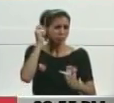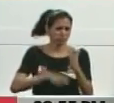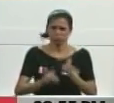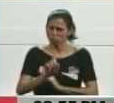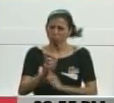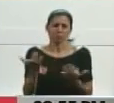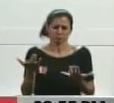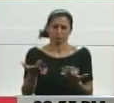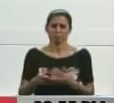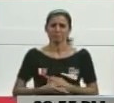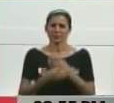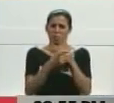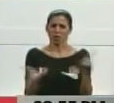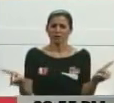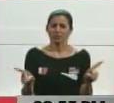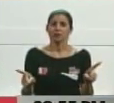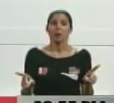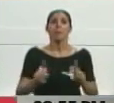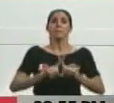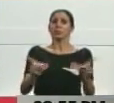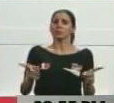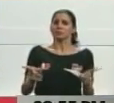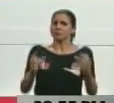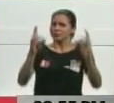Estamos en pleno ejercicio. Pero defínanse.